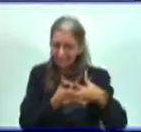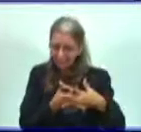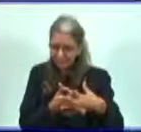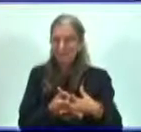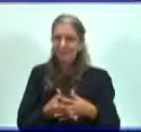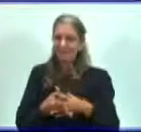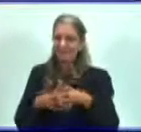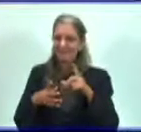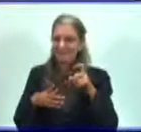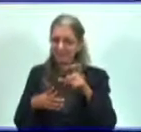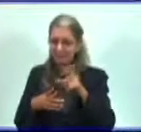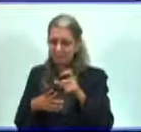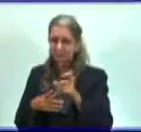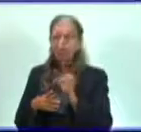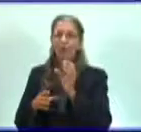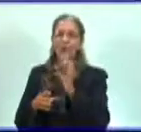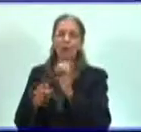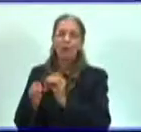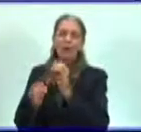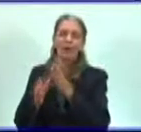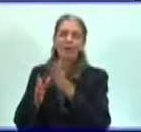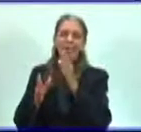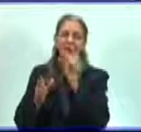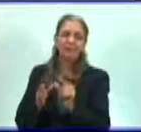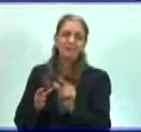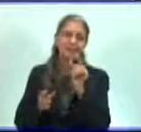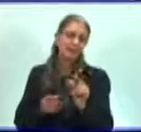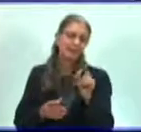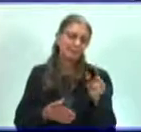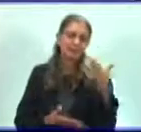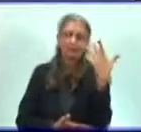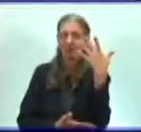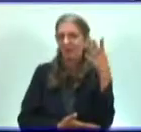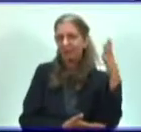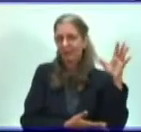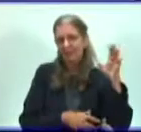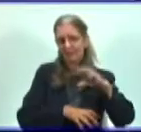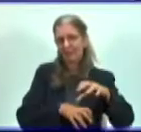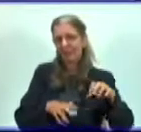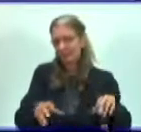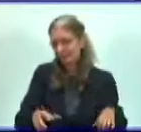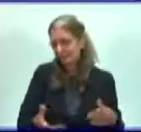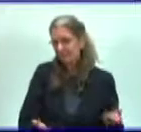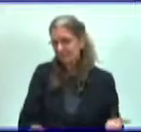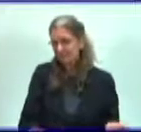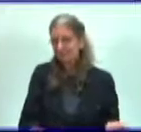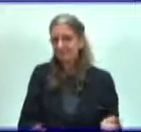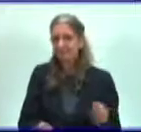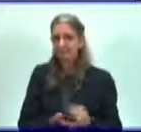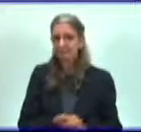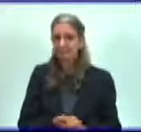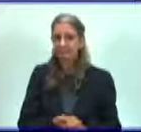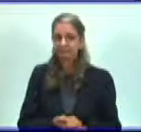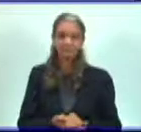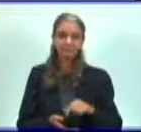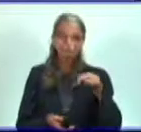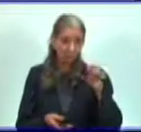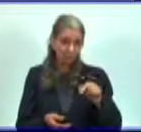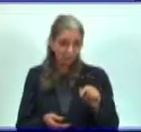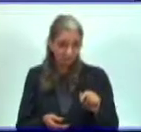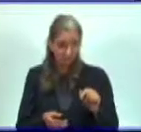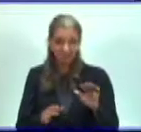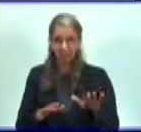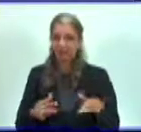organismos, las plantas, los animales y el hombre. Pero la profe, como